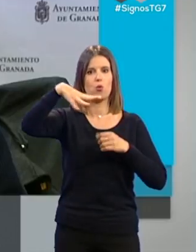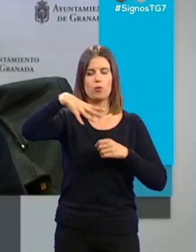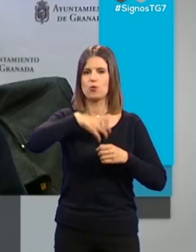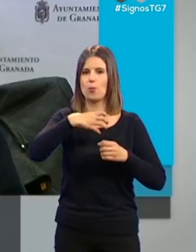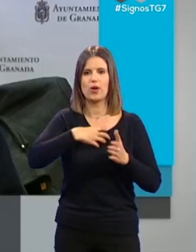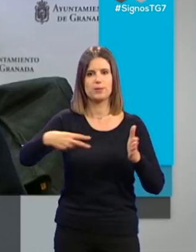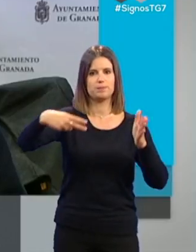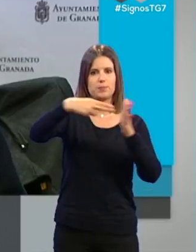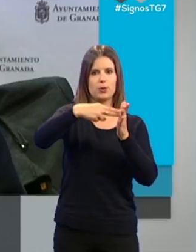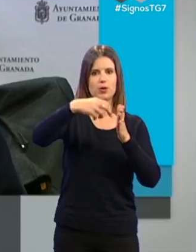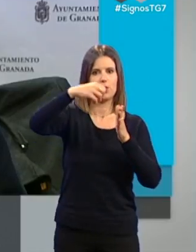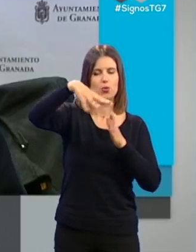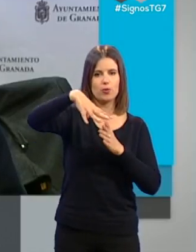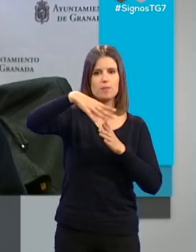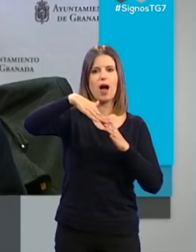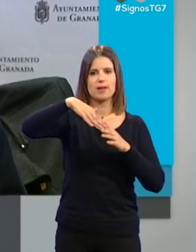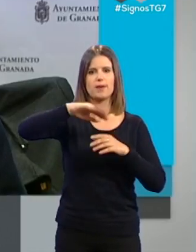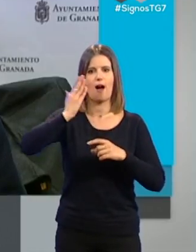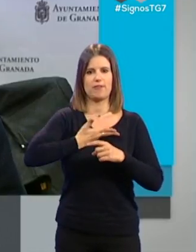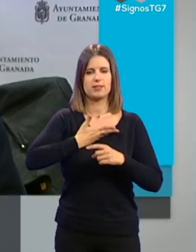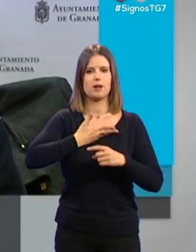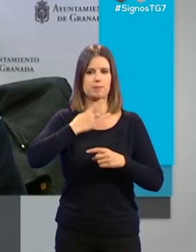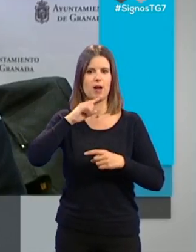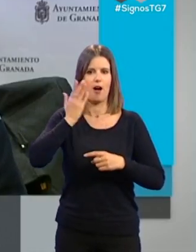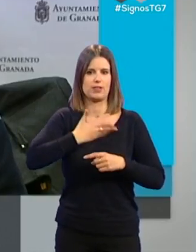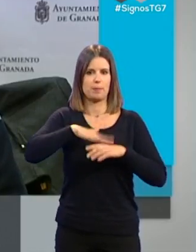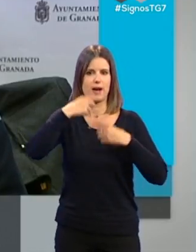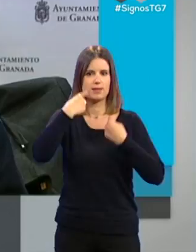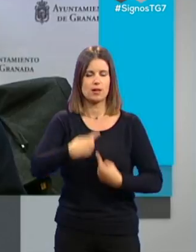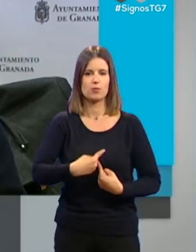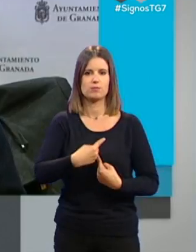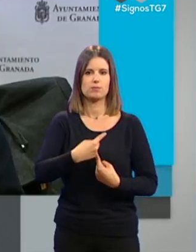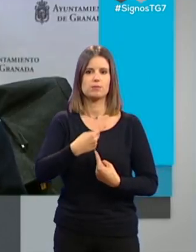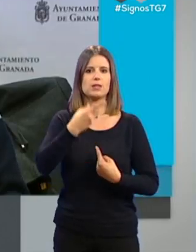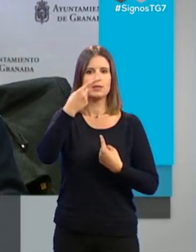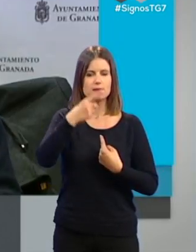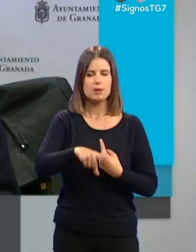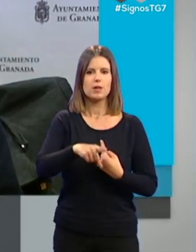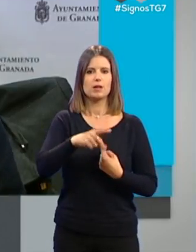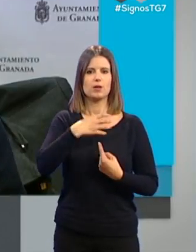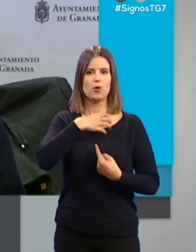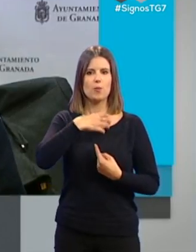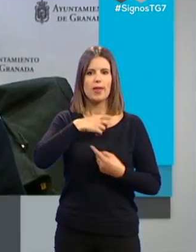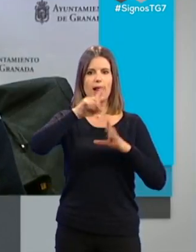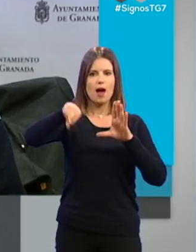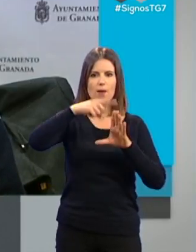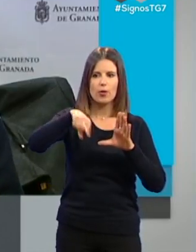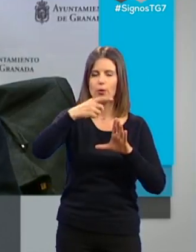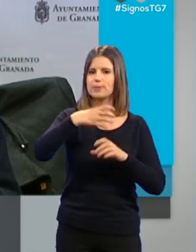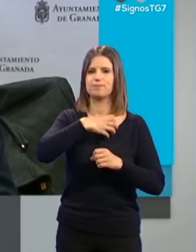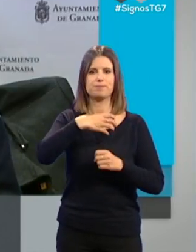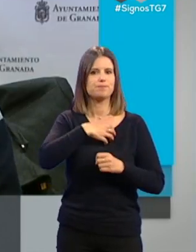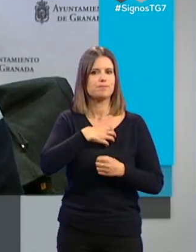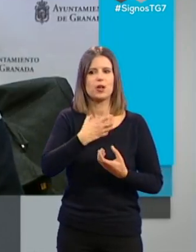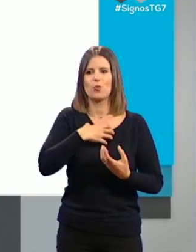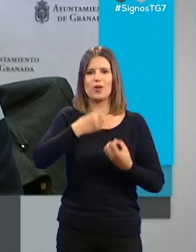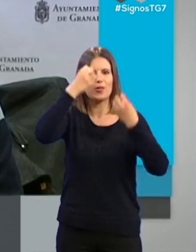aparatos eléctricos poniendo en un grave riesgo su salud. Estamos también hablando de que no pueden poner lavadoras, de que